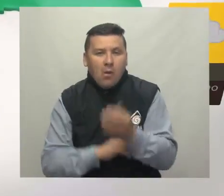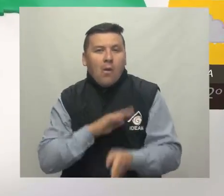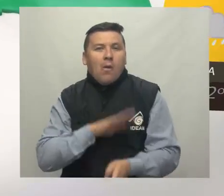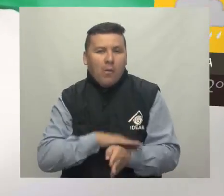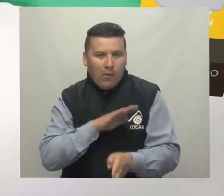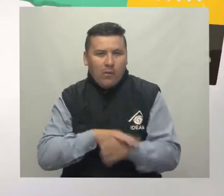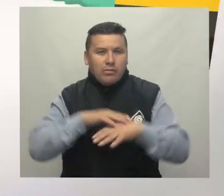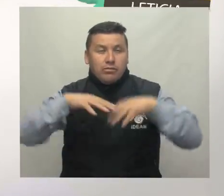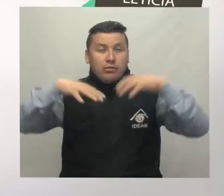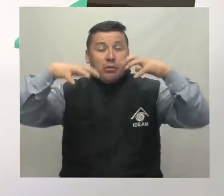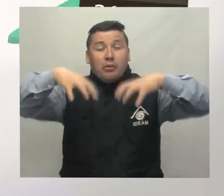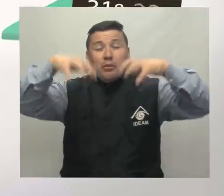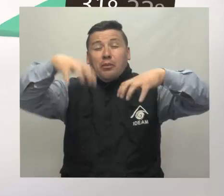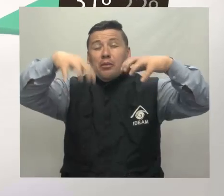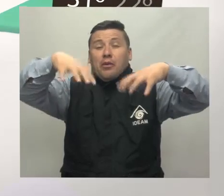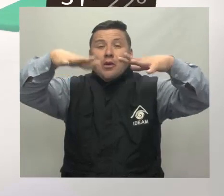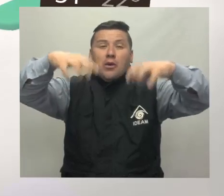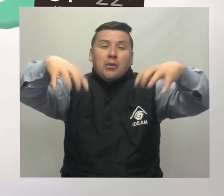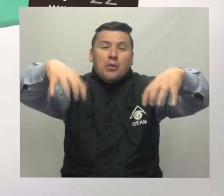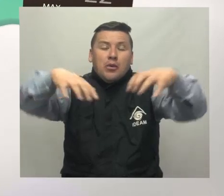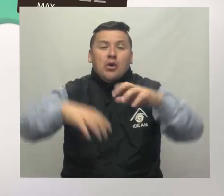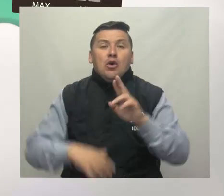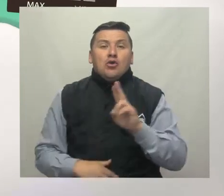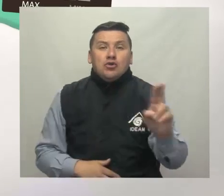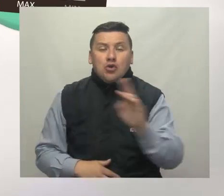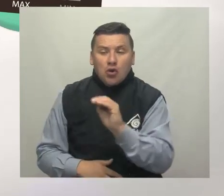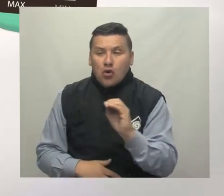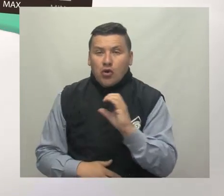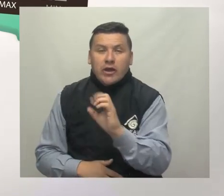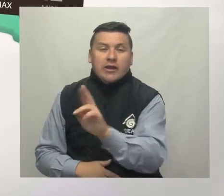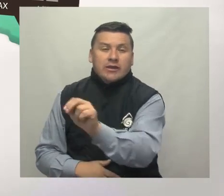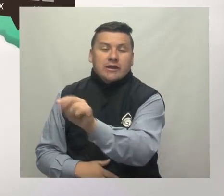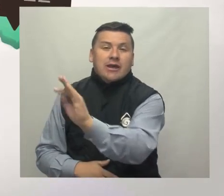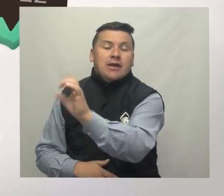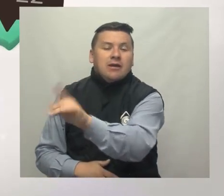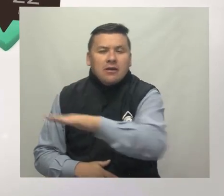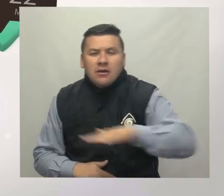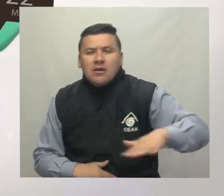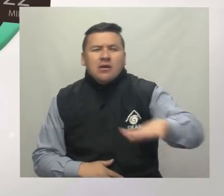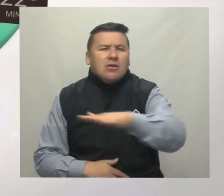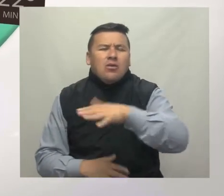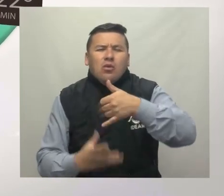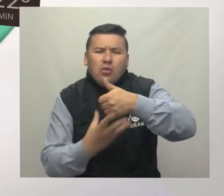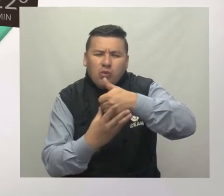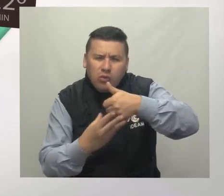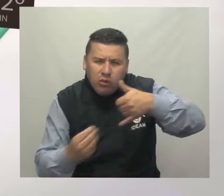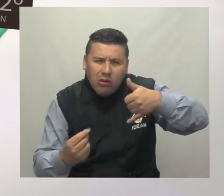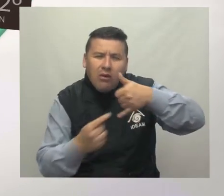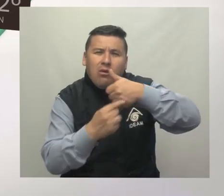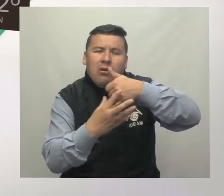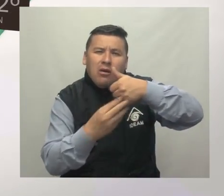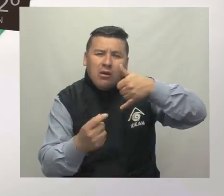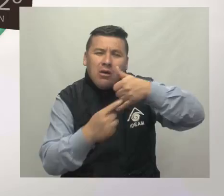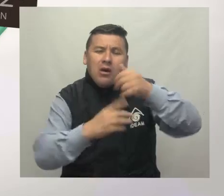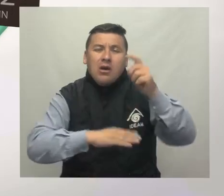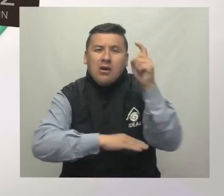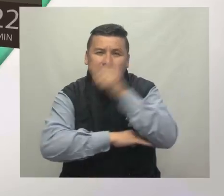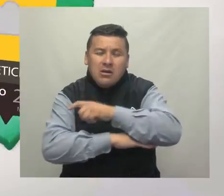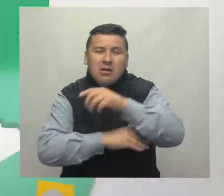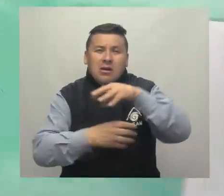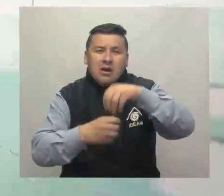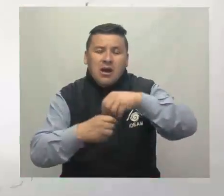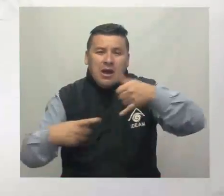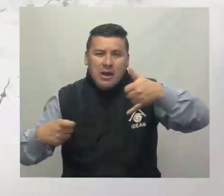que continúen las precipitaciones en el oriente y sur de la región, especialmente en zonas de Guainía, Guaviare, Baupés y